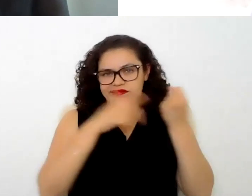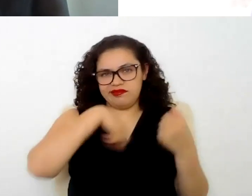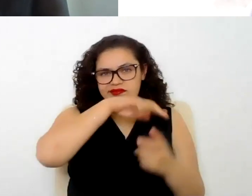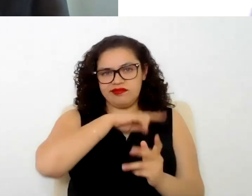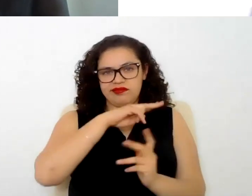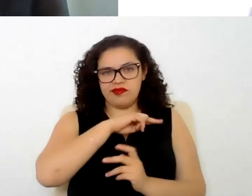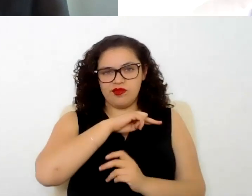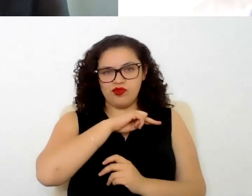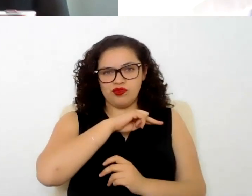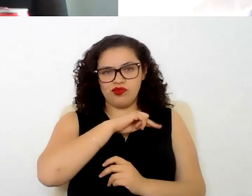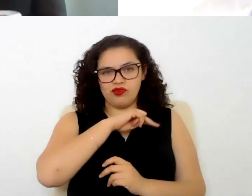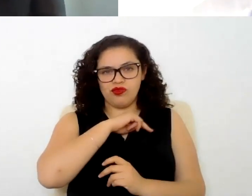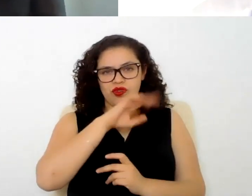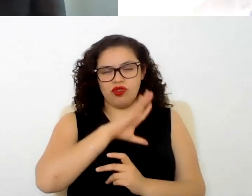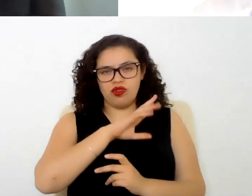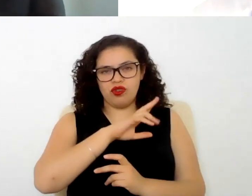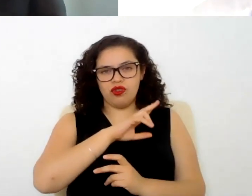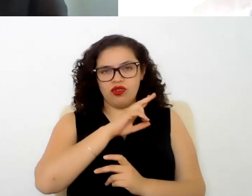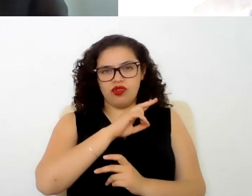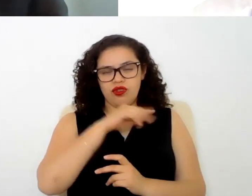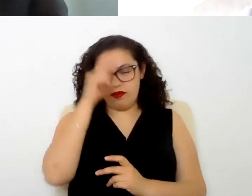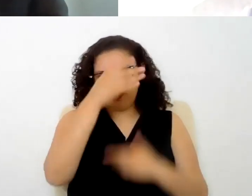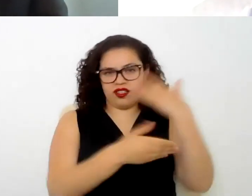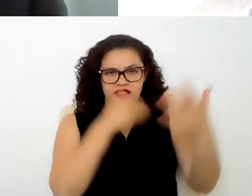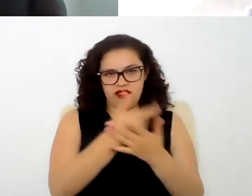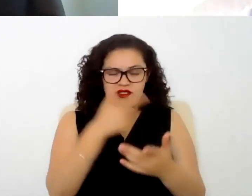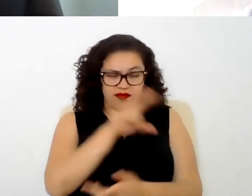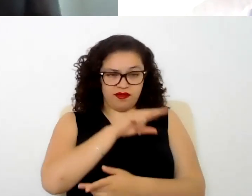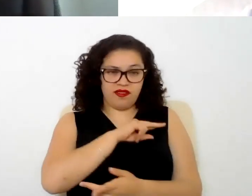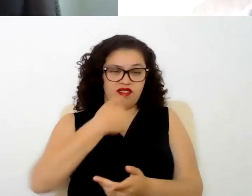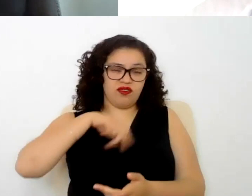un honorario por la prestación de ese servicio en particular